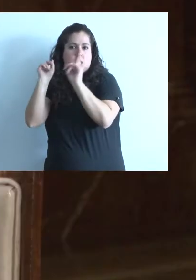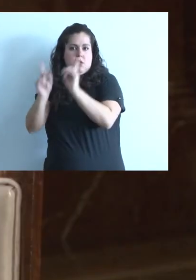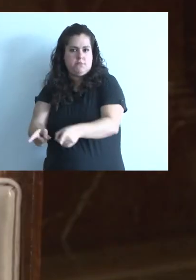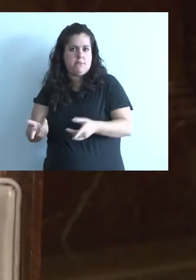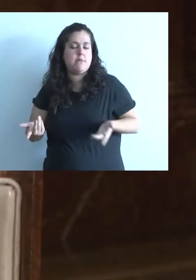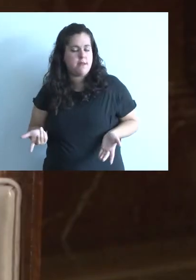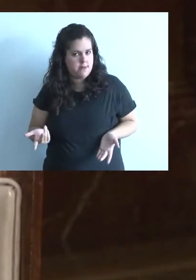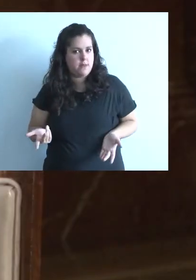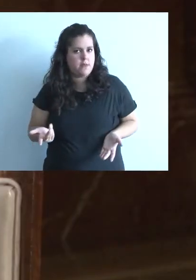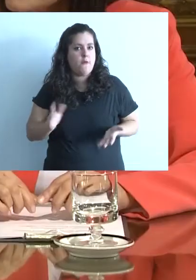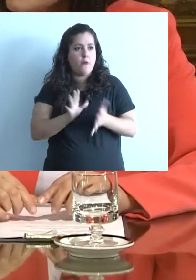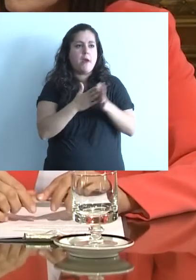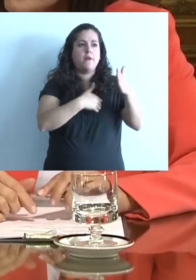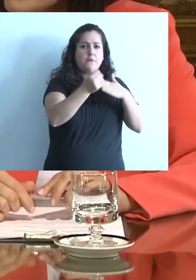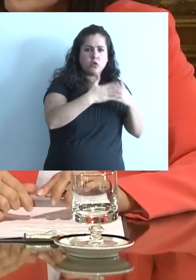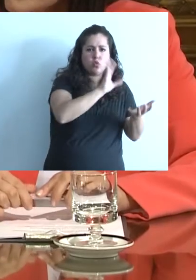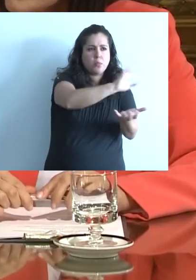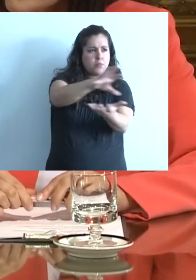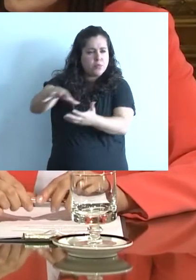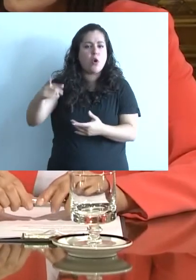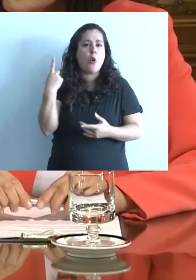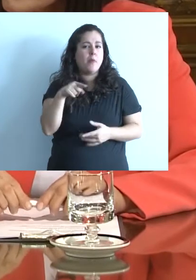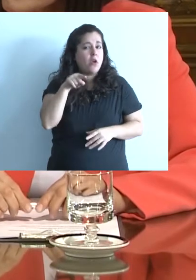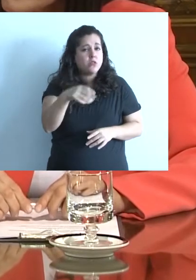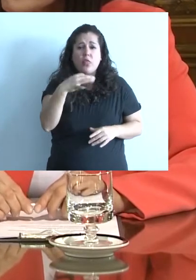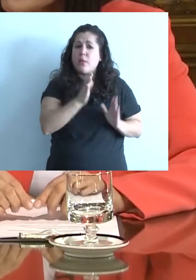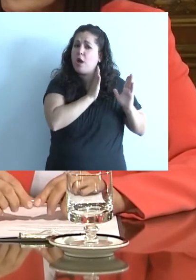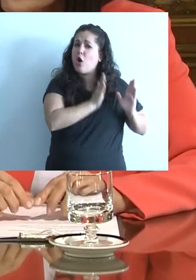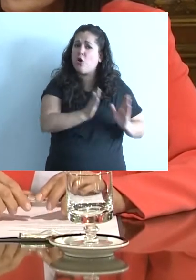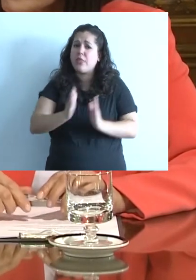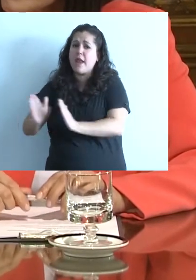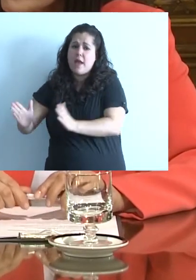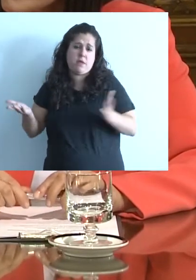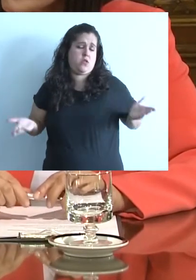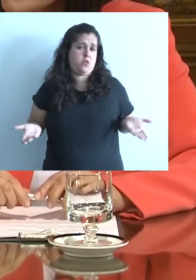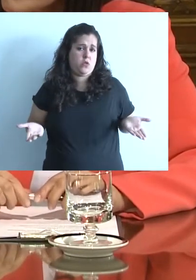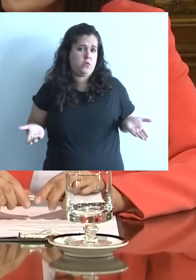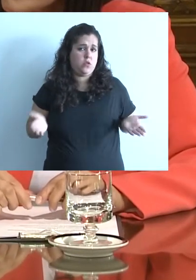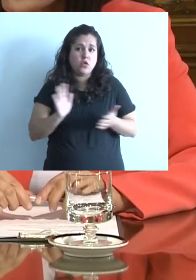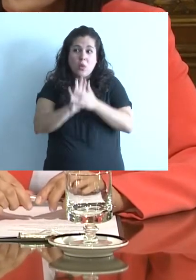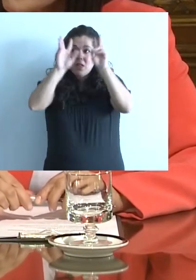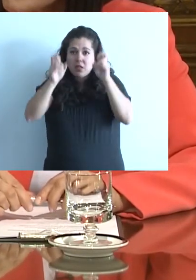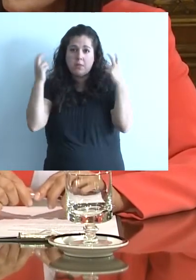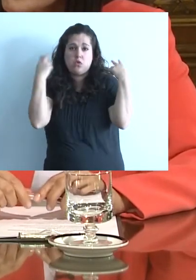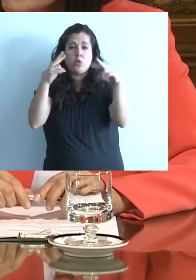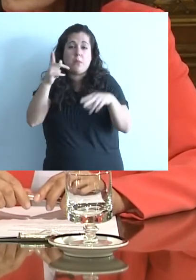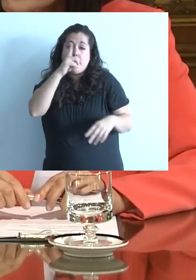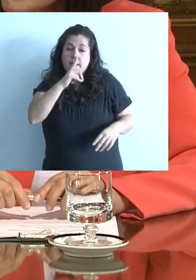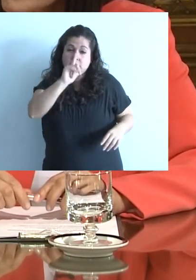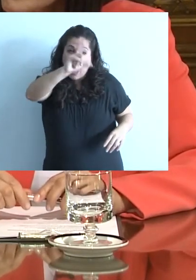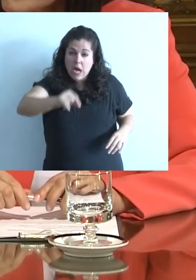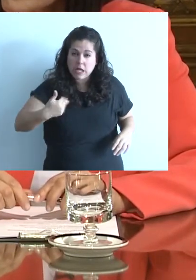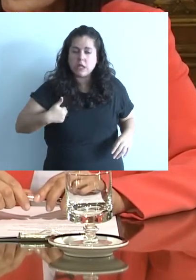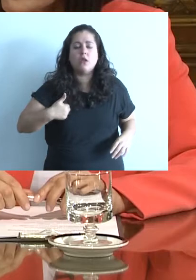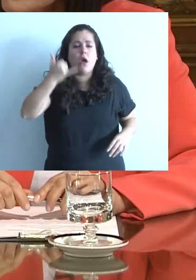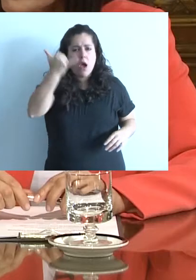marco, por supuesto, tiene características de cómo es la infraestructura, pero esto tiene que significar un ordenamiento. Nosotros tenemos que ordenar todo lo que signifique turismo. Me parece que la